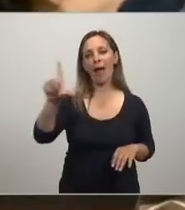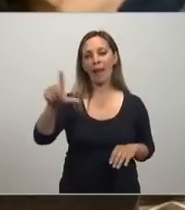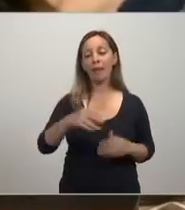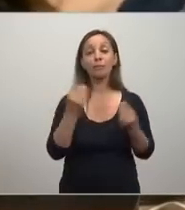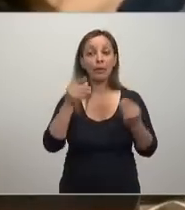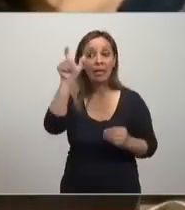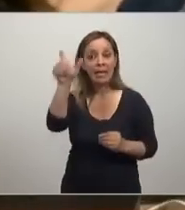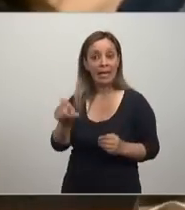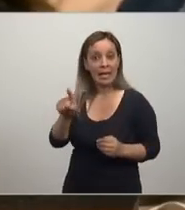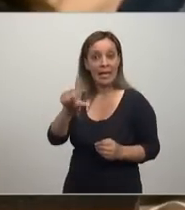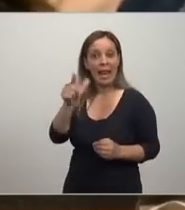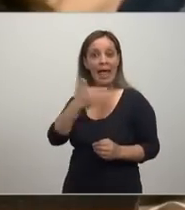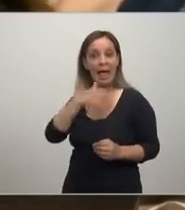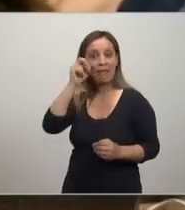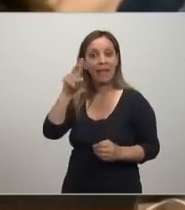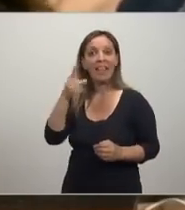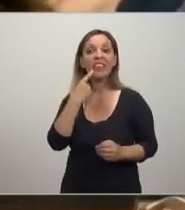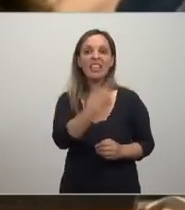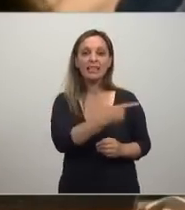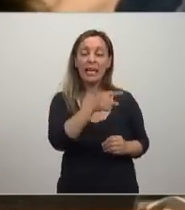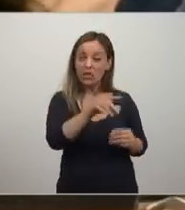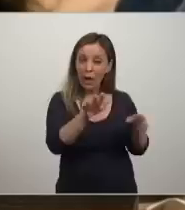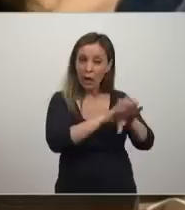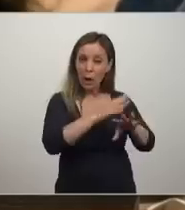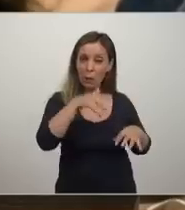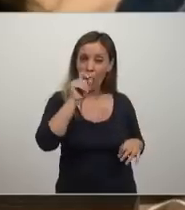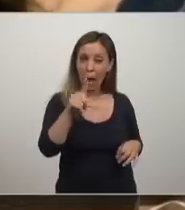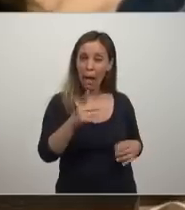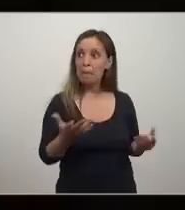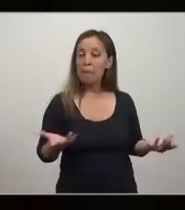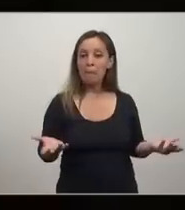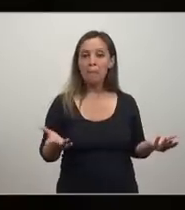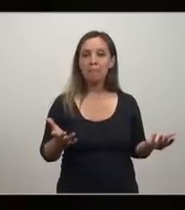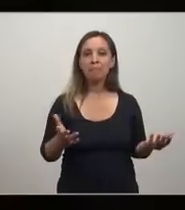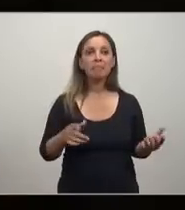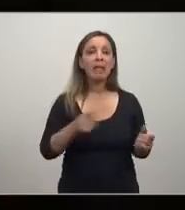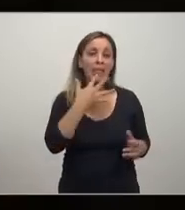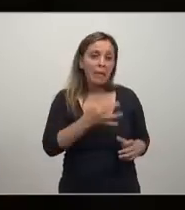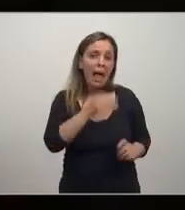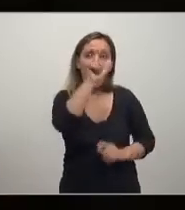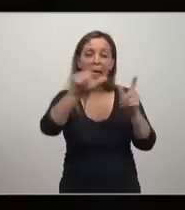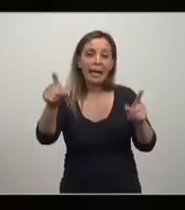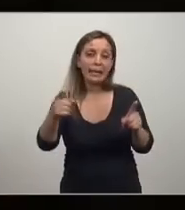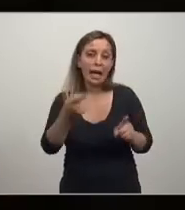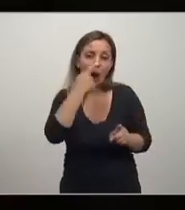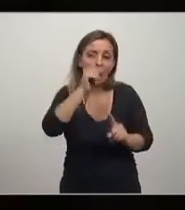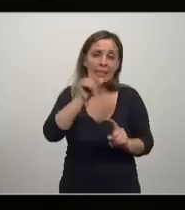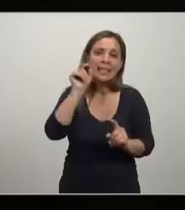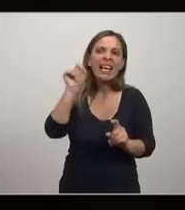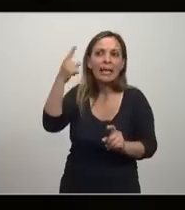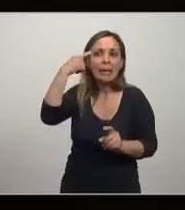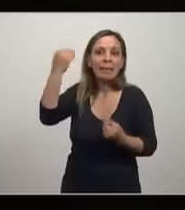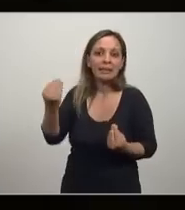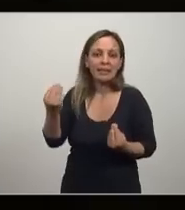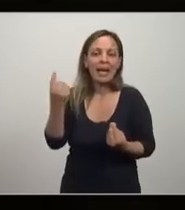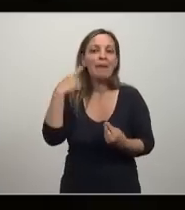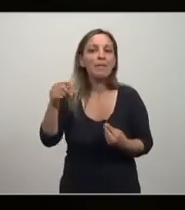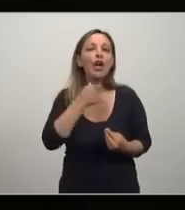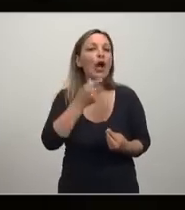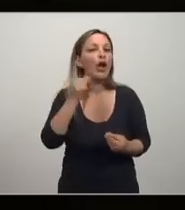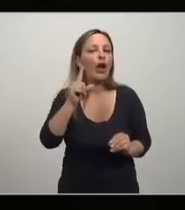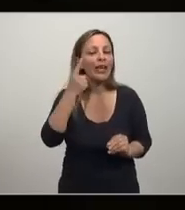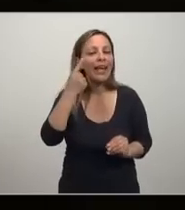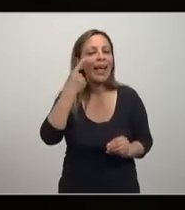él cree que bajar el impuesto a los ricos es un error moral. Y a nadie le interesa la moral ni la ideología de Laffer. El problema es que no nos quiere presentar como